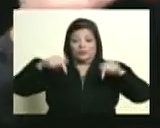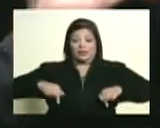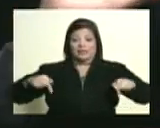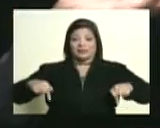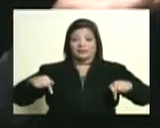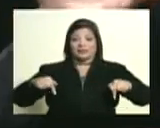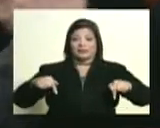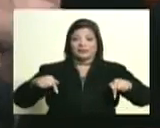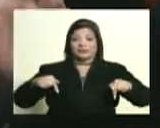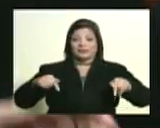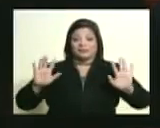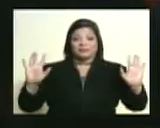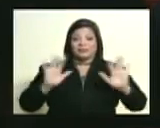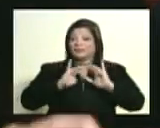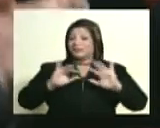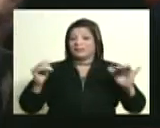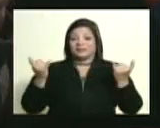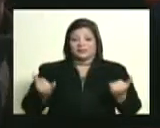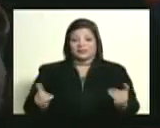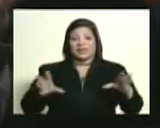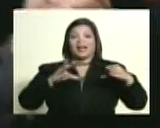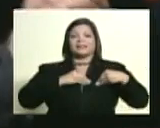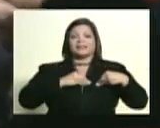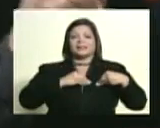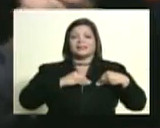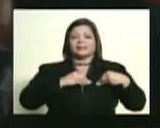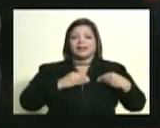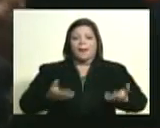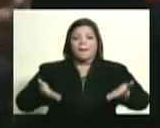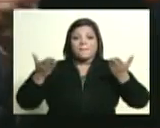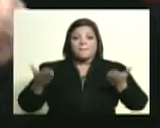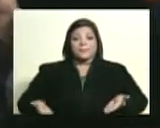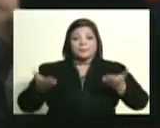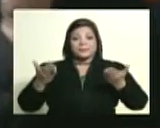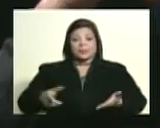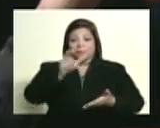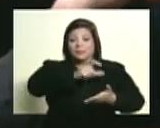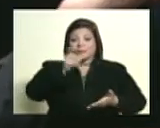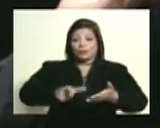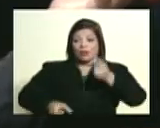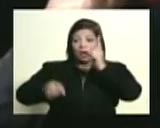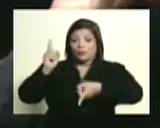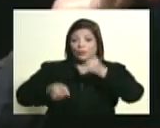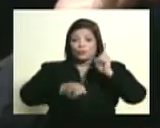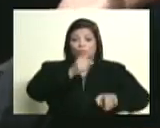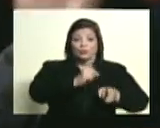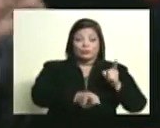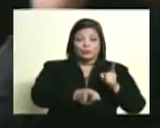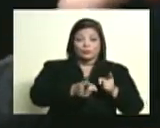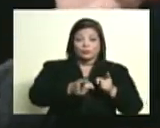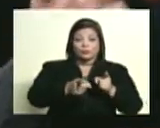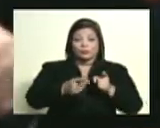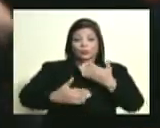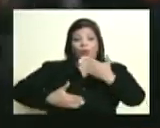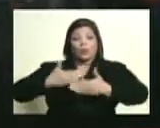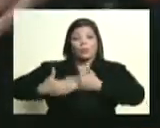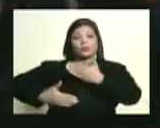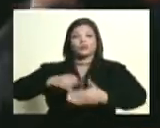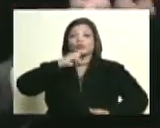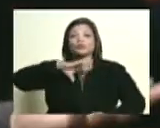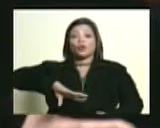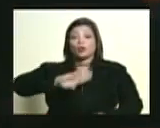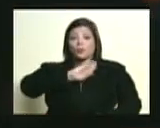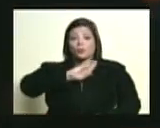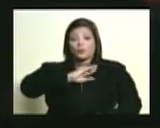Pero creo que ya es aceptado que el peso que tienen los individuos en los procesos históricos, en la